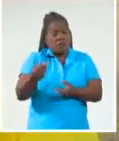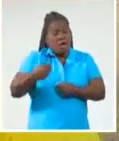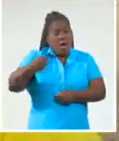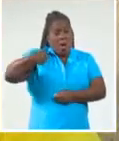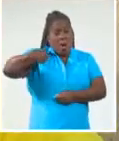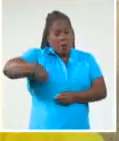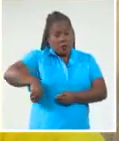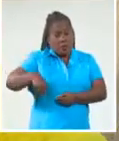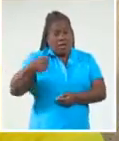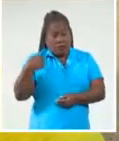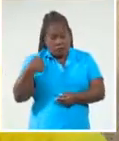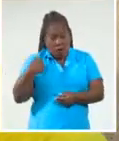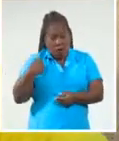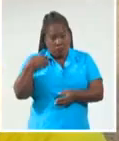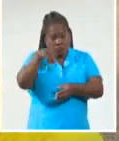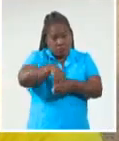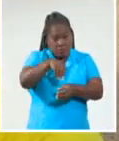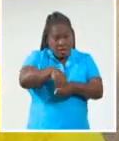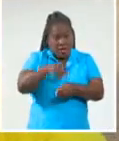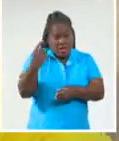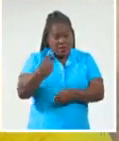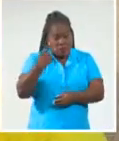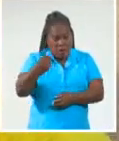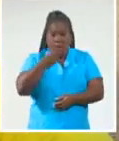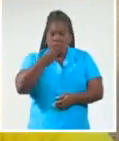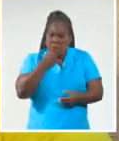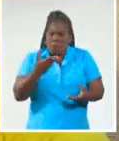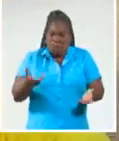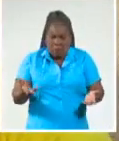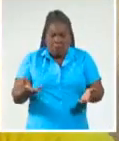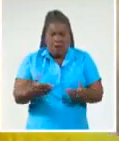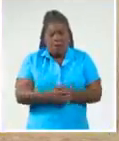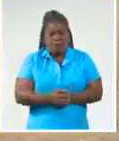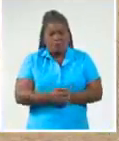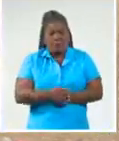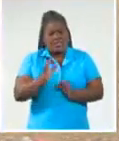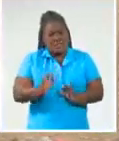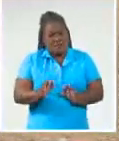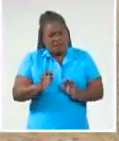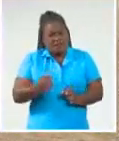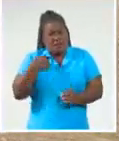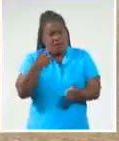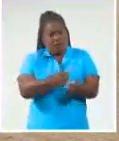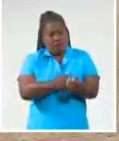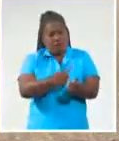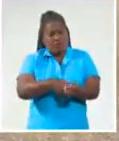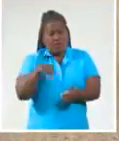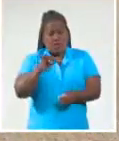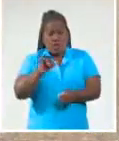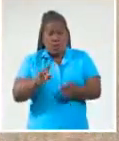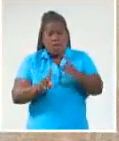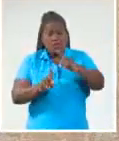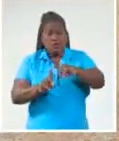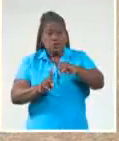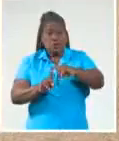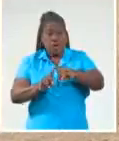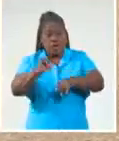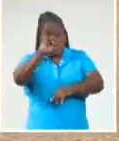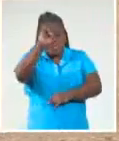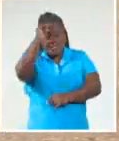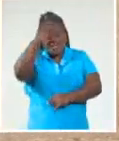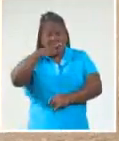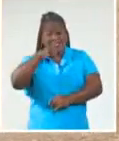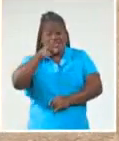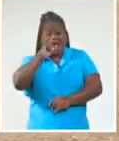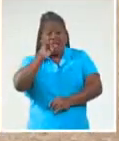selección, ya estaré insertado también en la misma. A tratar de hacer lo más posible lo que siempre. Mientras que el también tunero y guardameta Sandy Sánchez ya